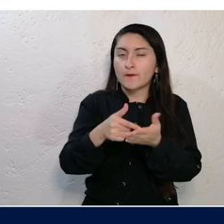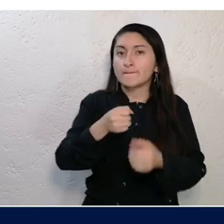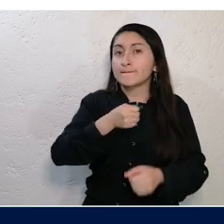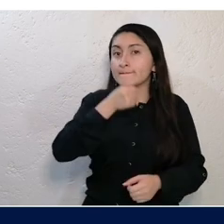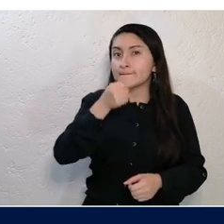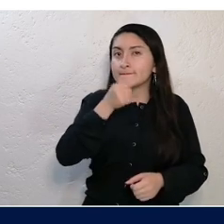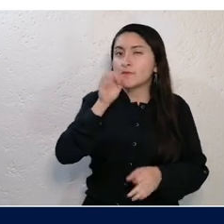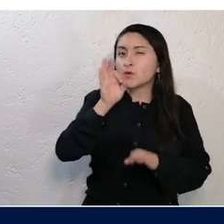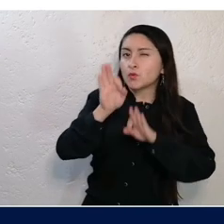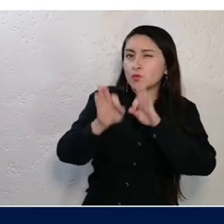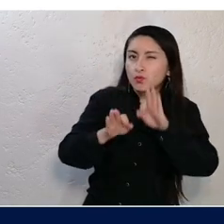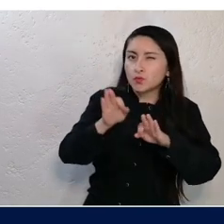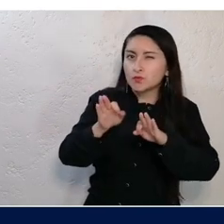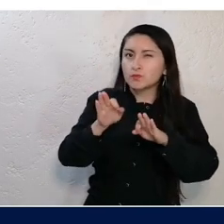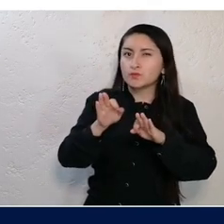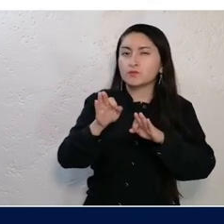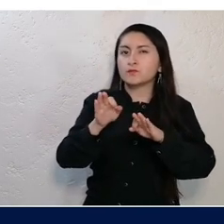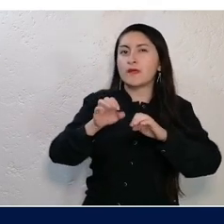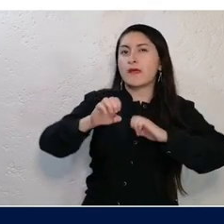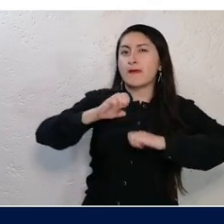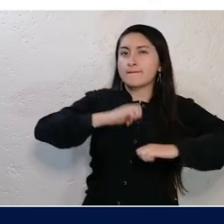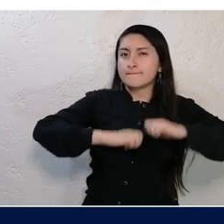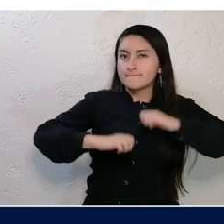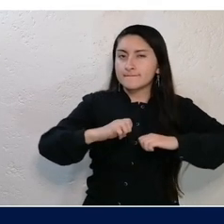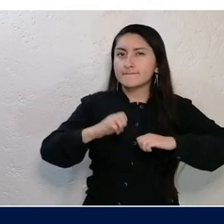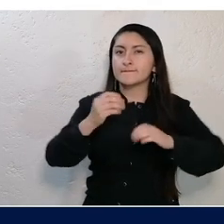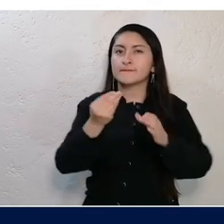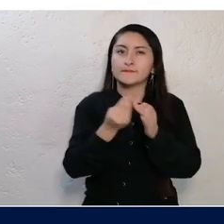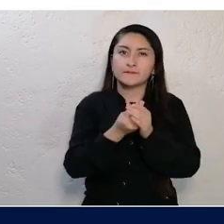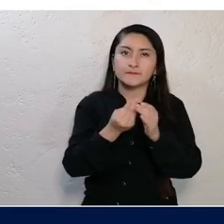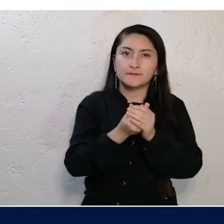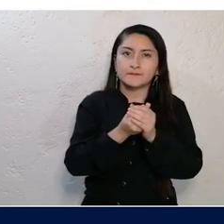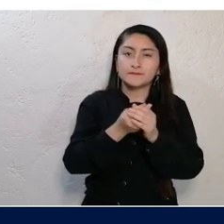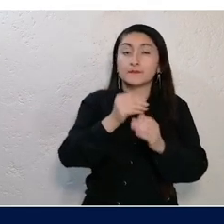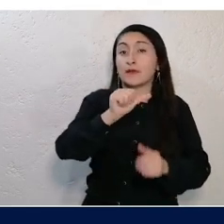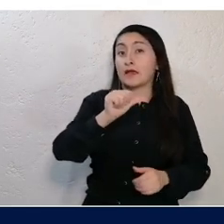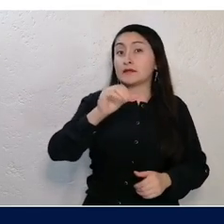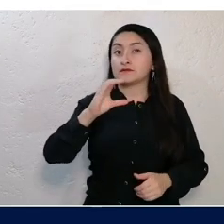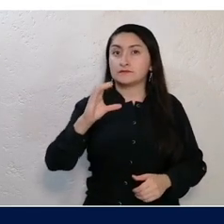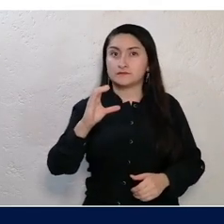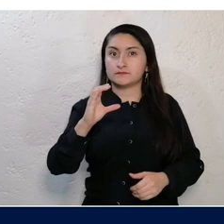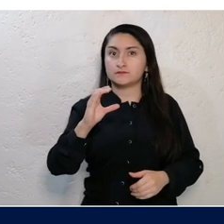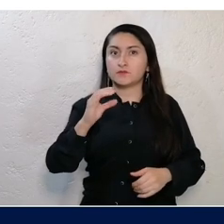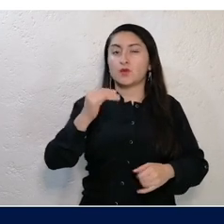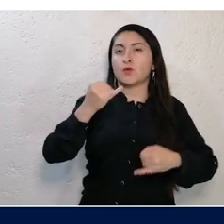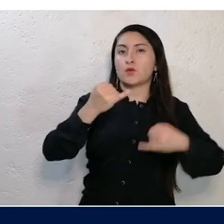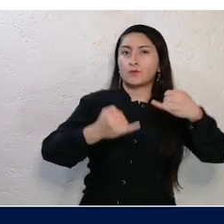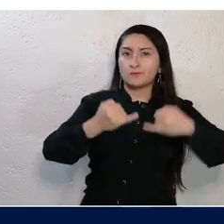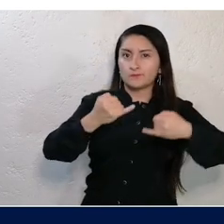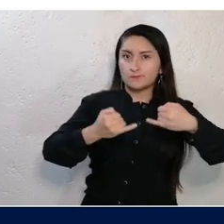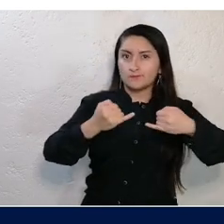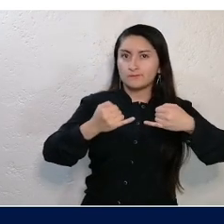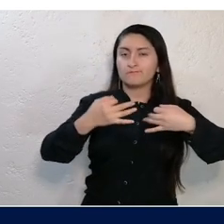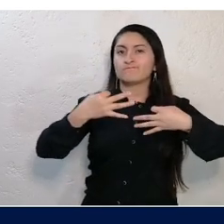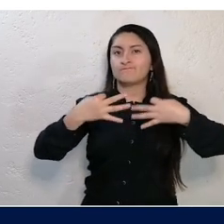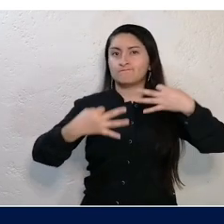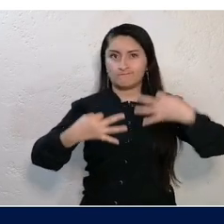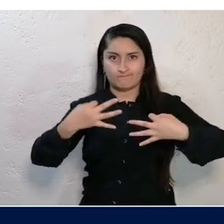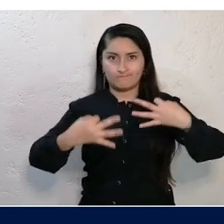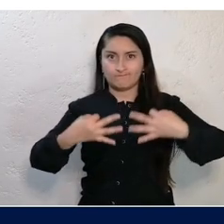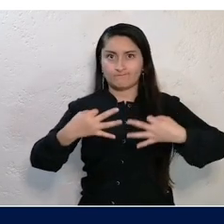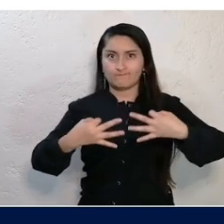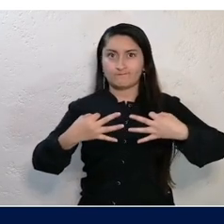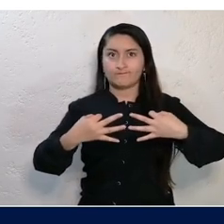en asilos, en empresas privadas, en asociaciones civiles, en